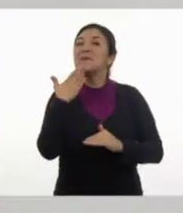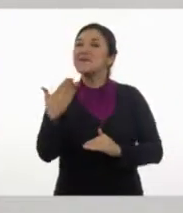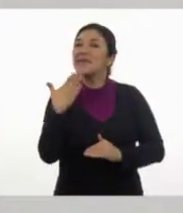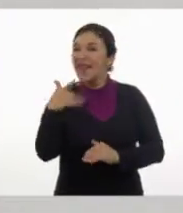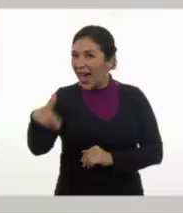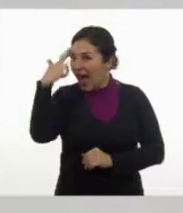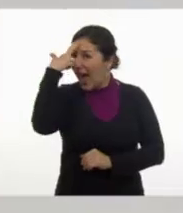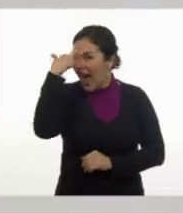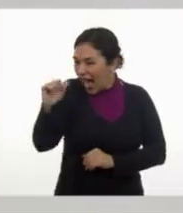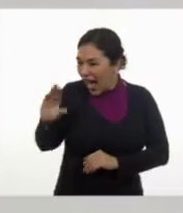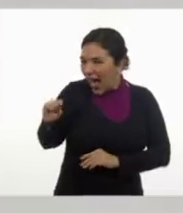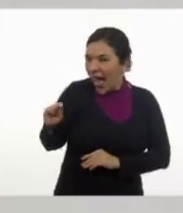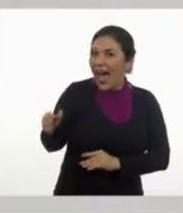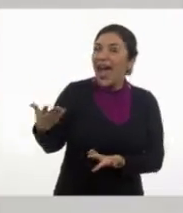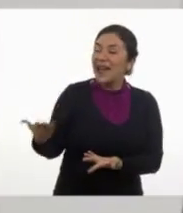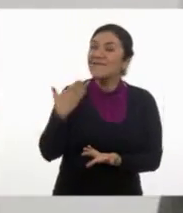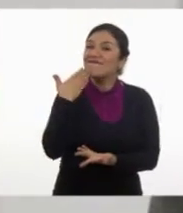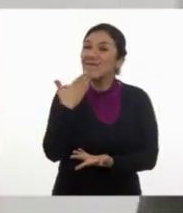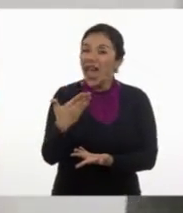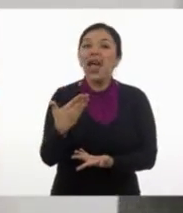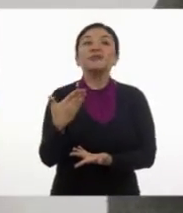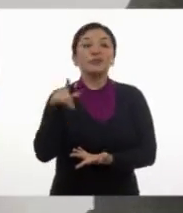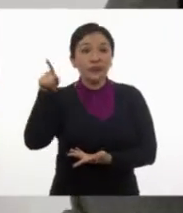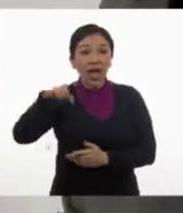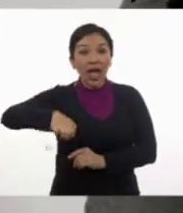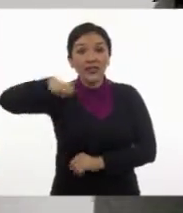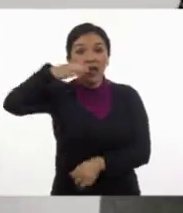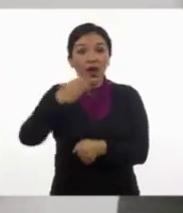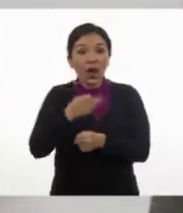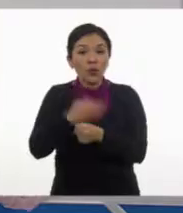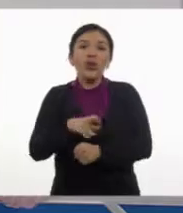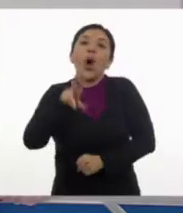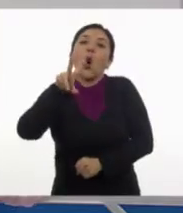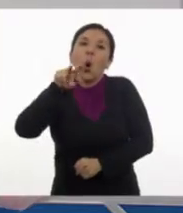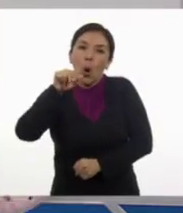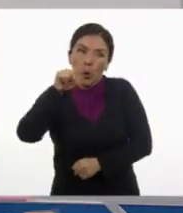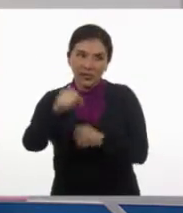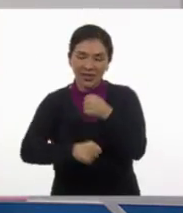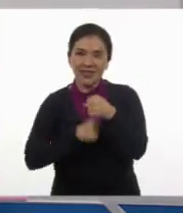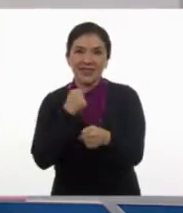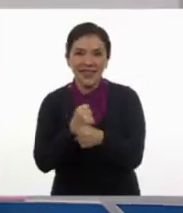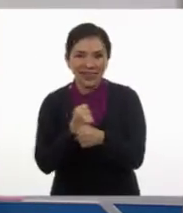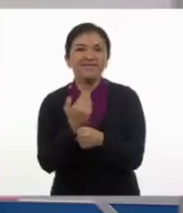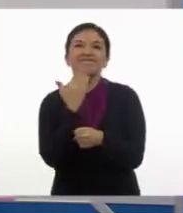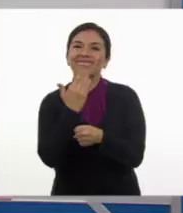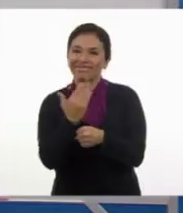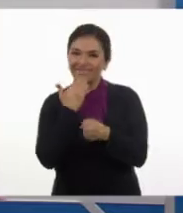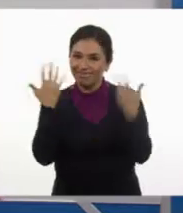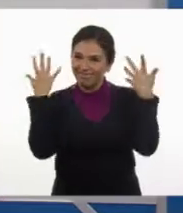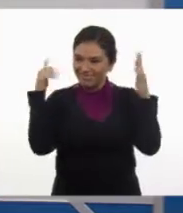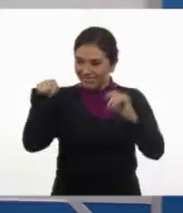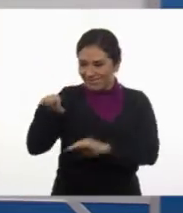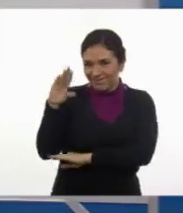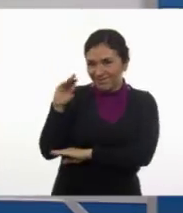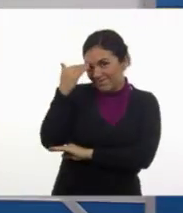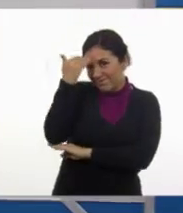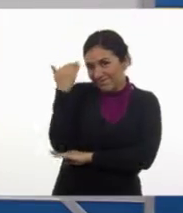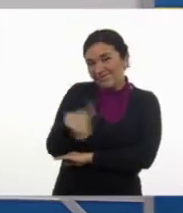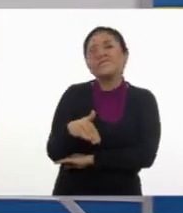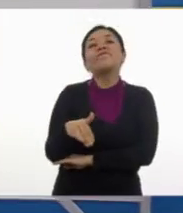Muy bien. Ochenta. Él tiene ahorita ochenta años. Muy bien, Sí.